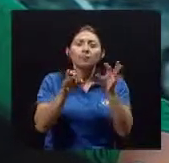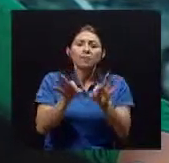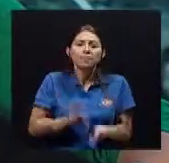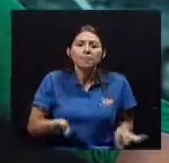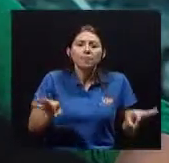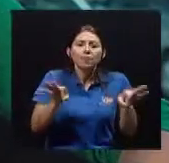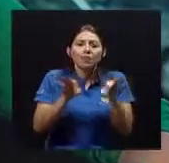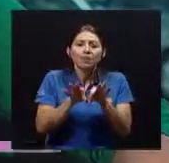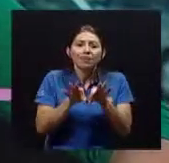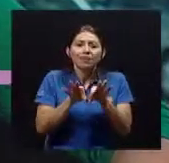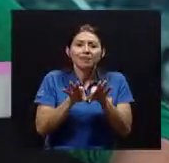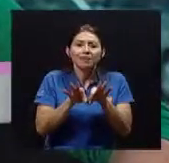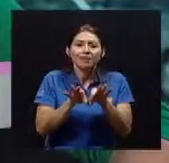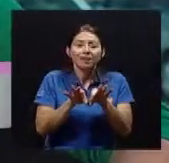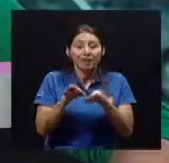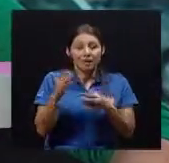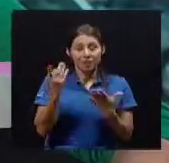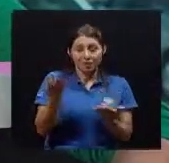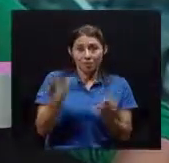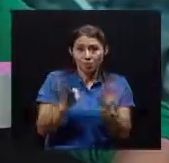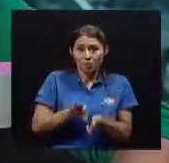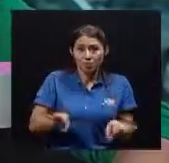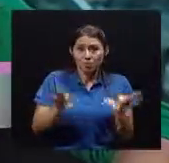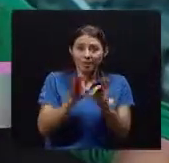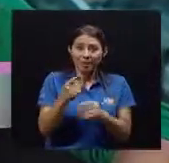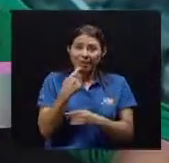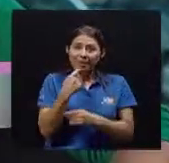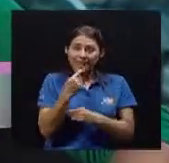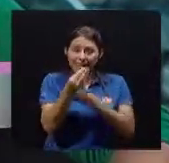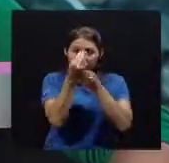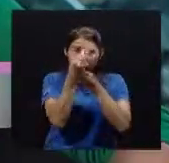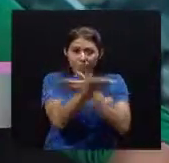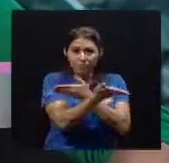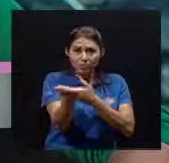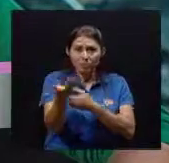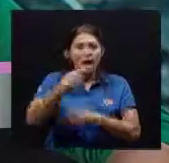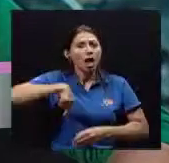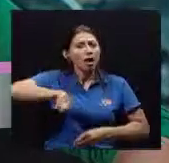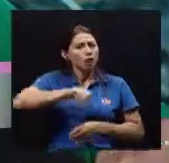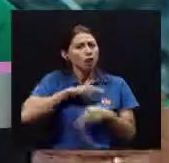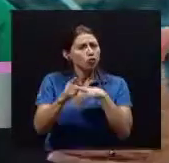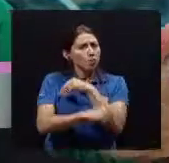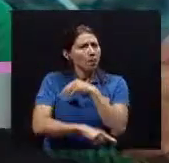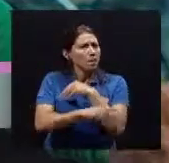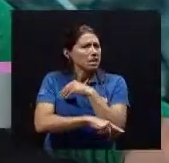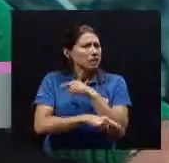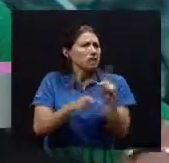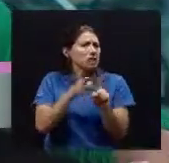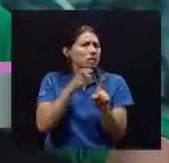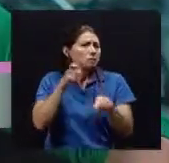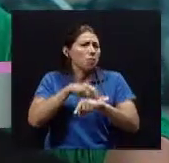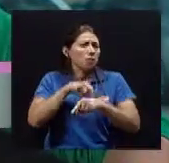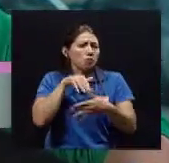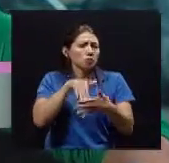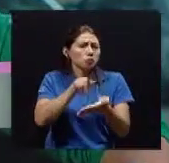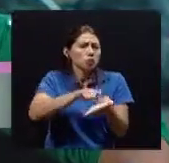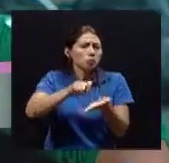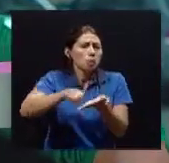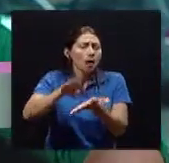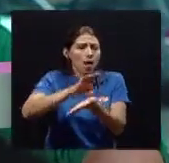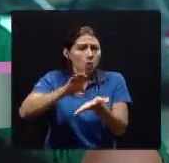importante Y es para ellos importante Reseñar que en nuestro país Hay políticas desde La escuela